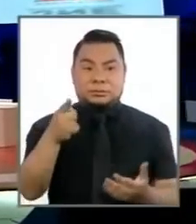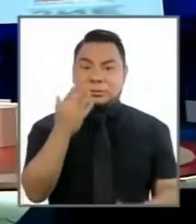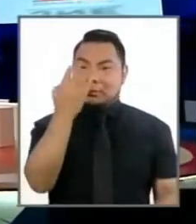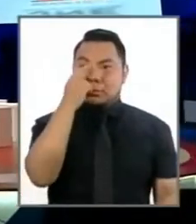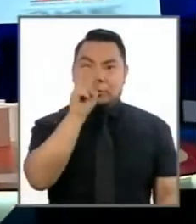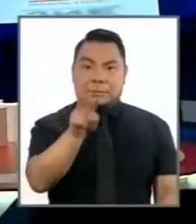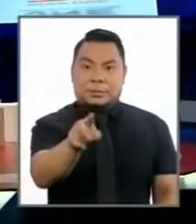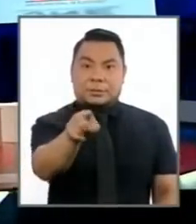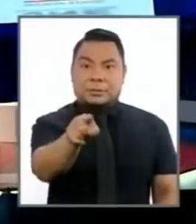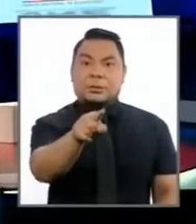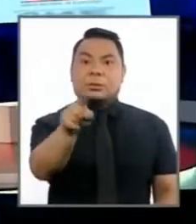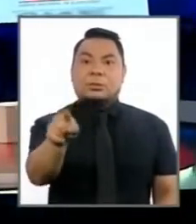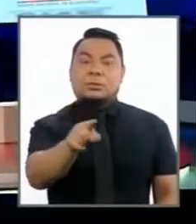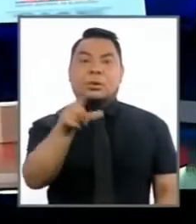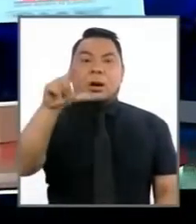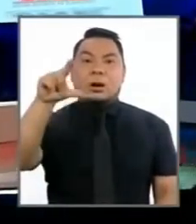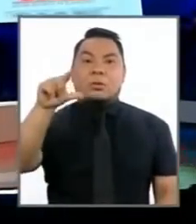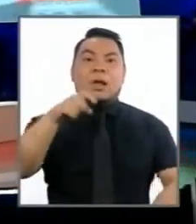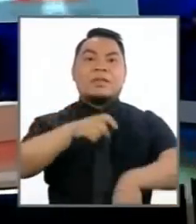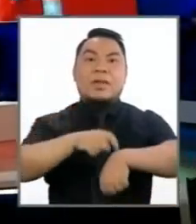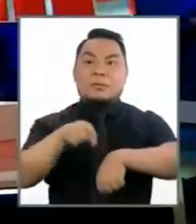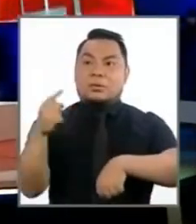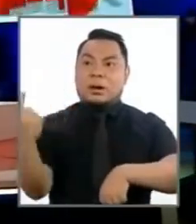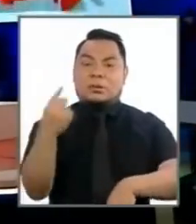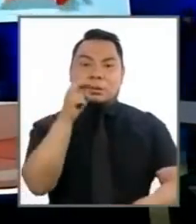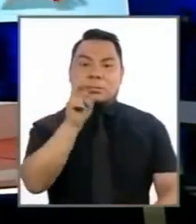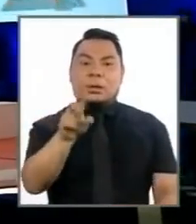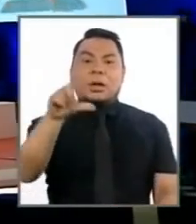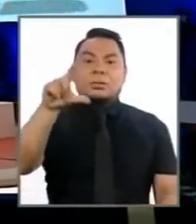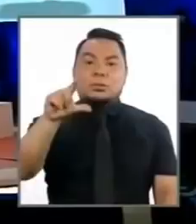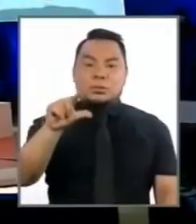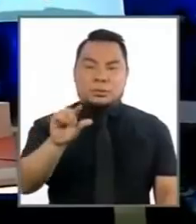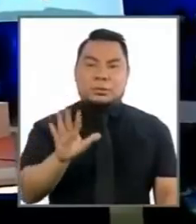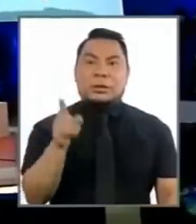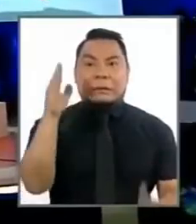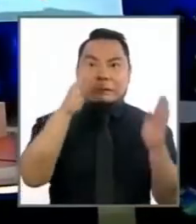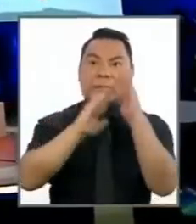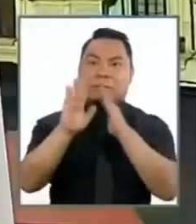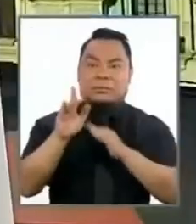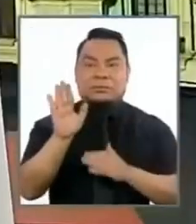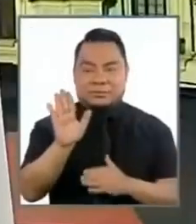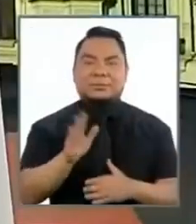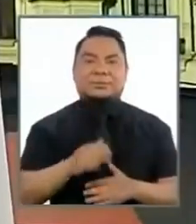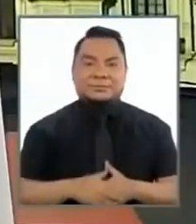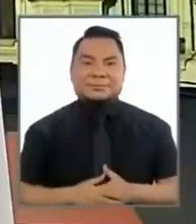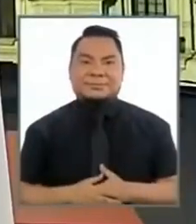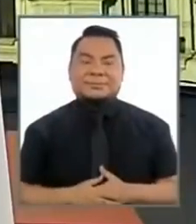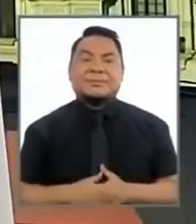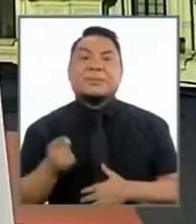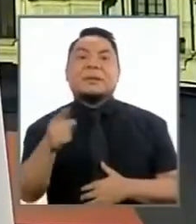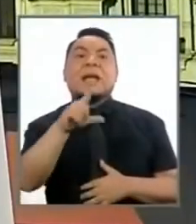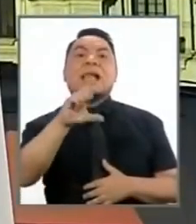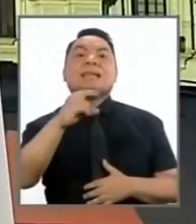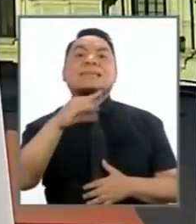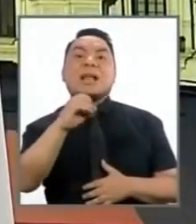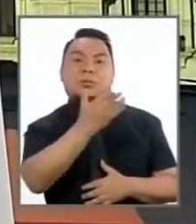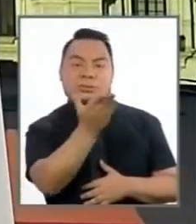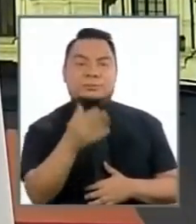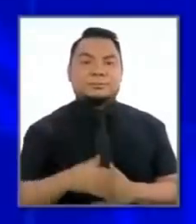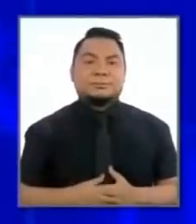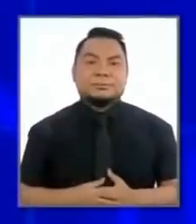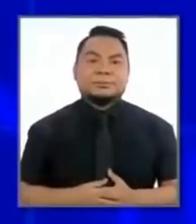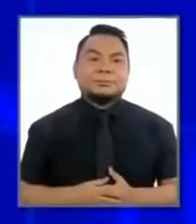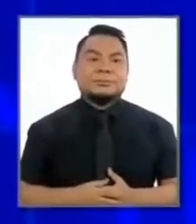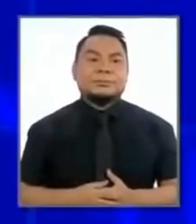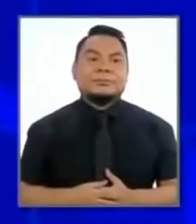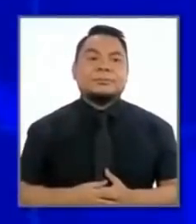ustedes y va a ser exactamente el tiempo que corresponde señor Santos vamos con señor Lejano sí sí mire